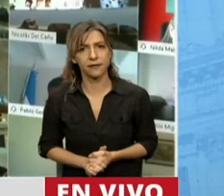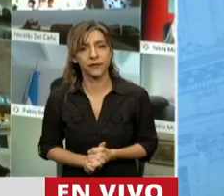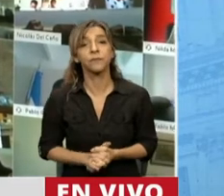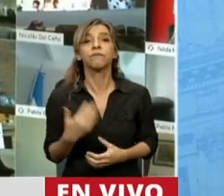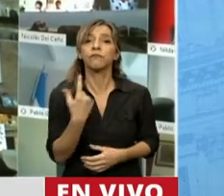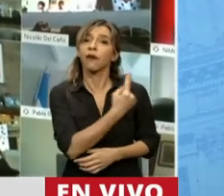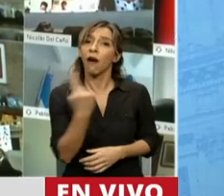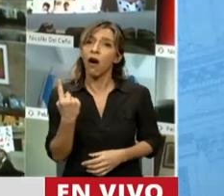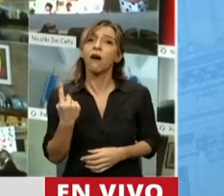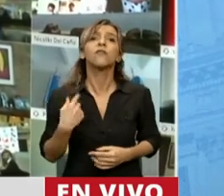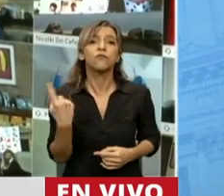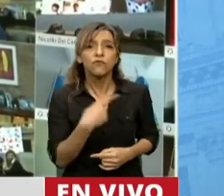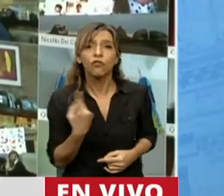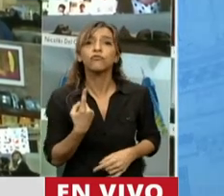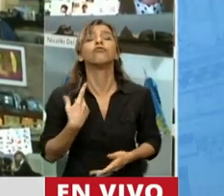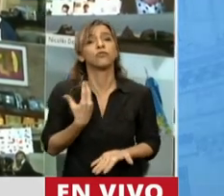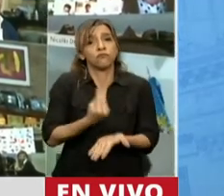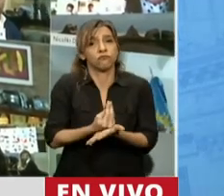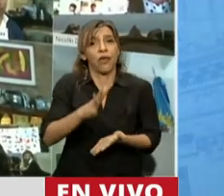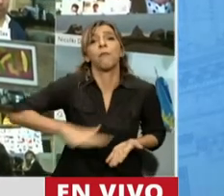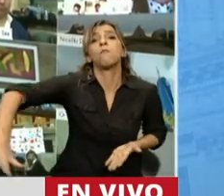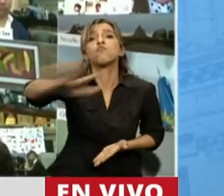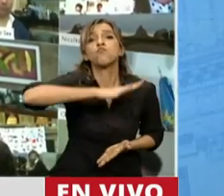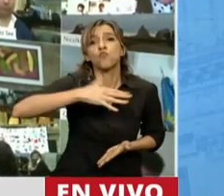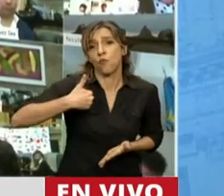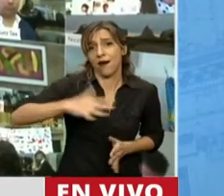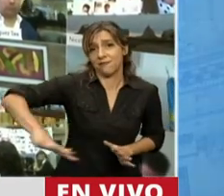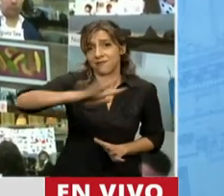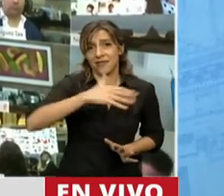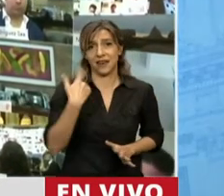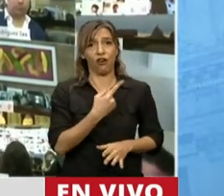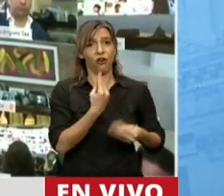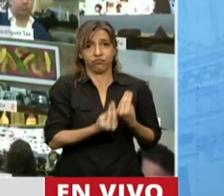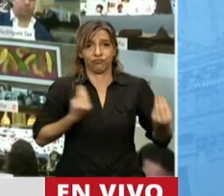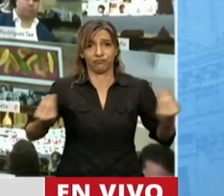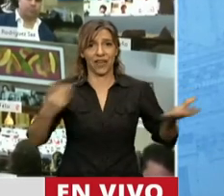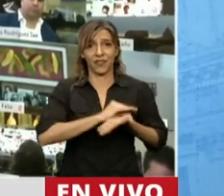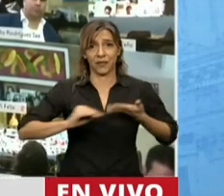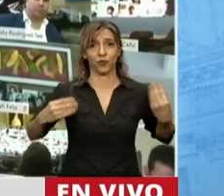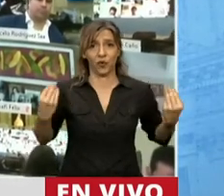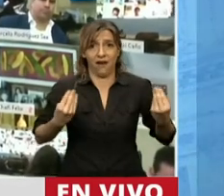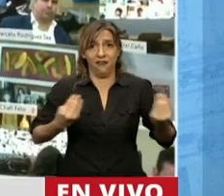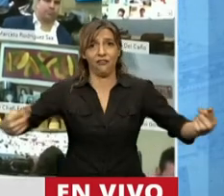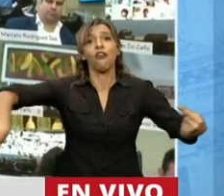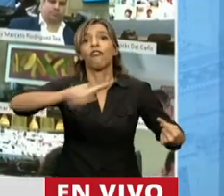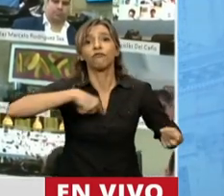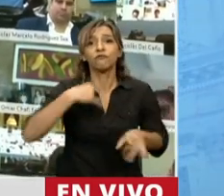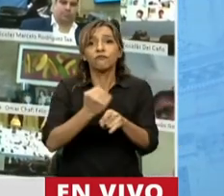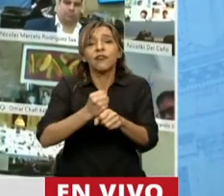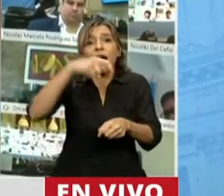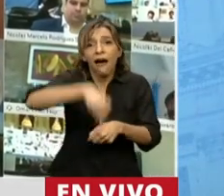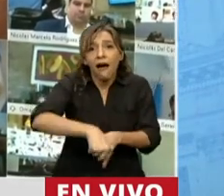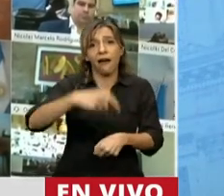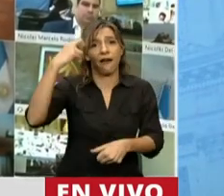estamos acá, señor presidente, somos representantes del pueblo de la nación argentina. Tenemos el honor de trabajar en la Casa de la Democracia.